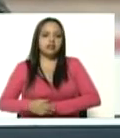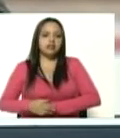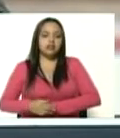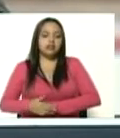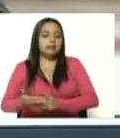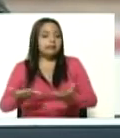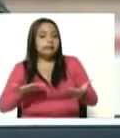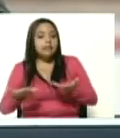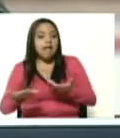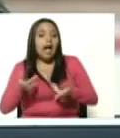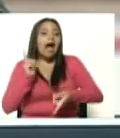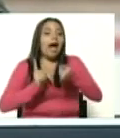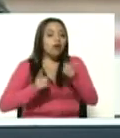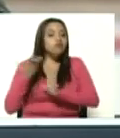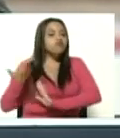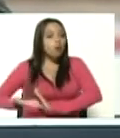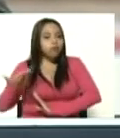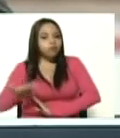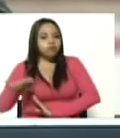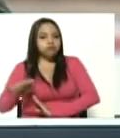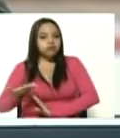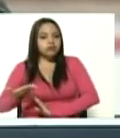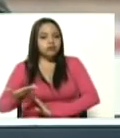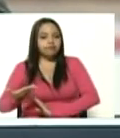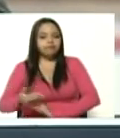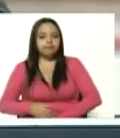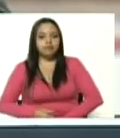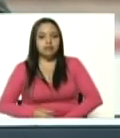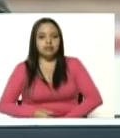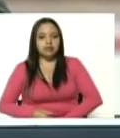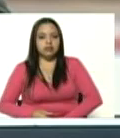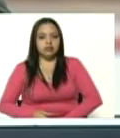vale que nosotros